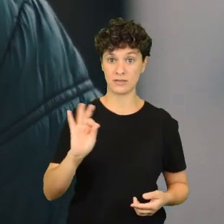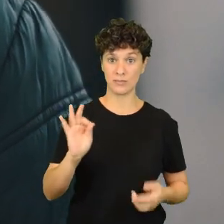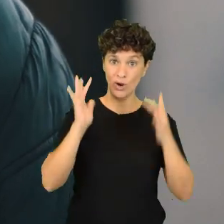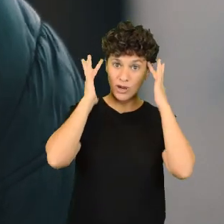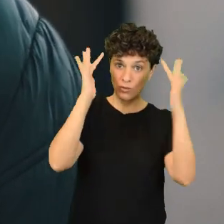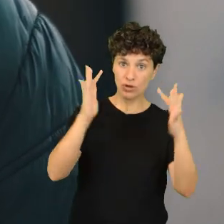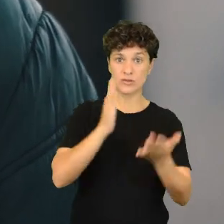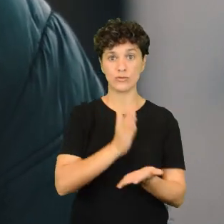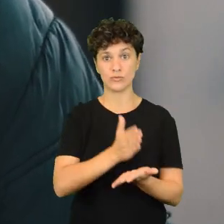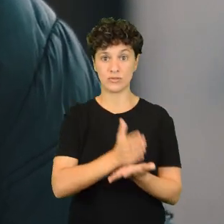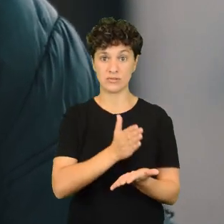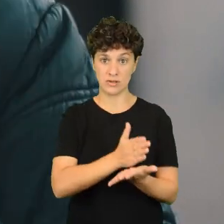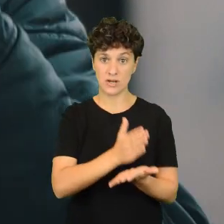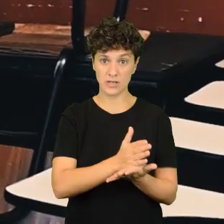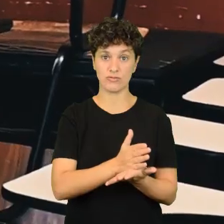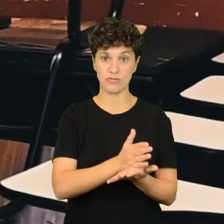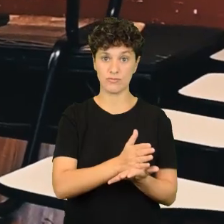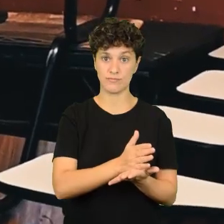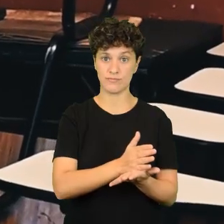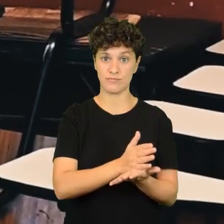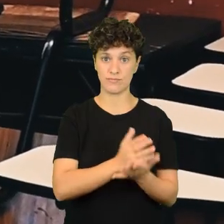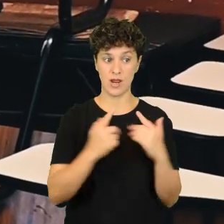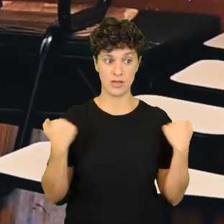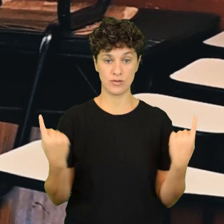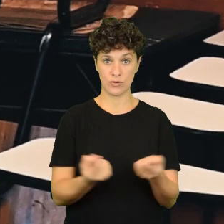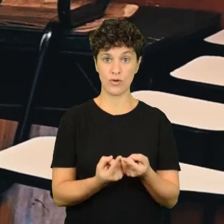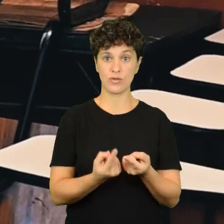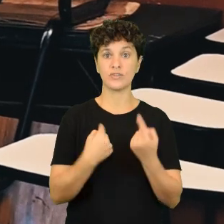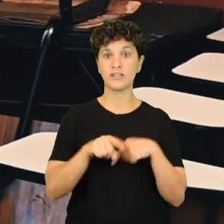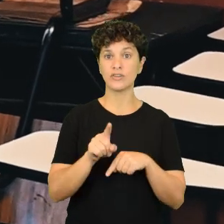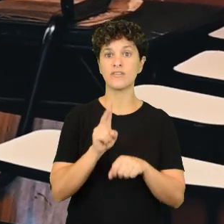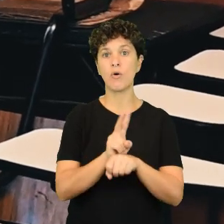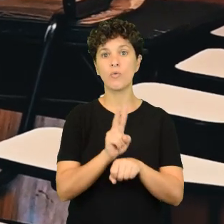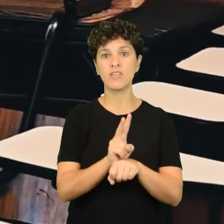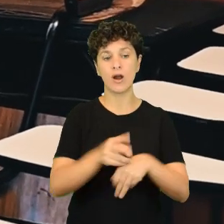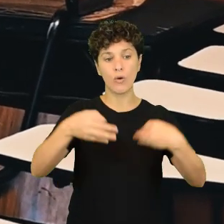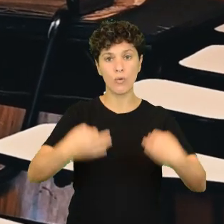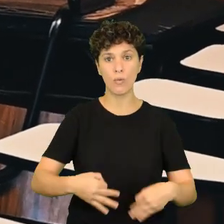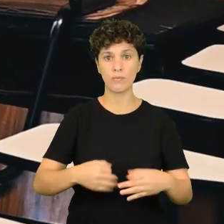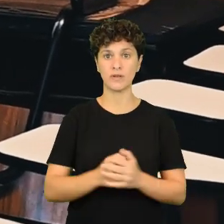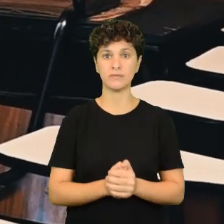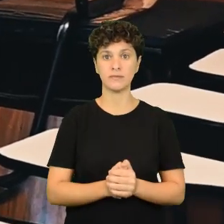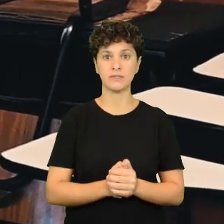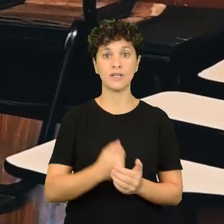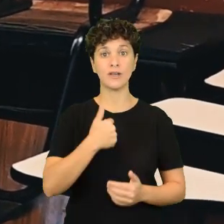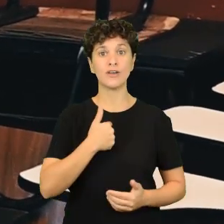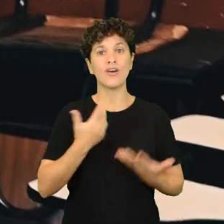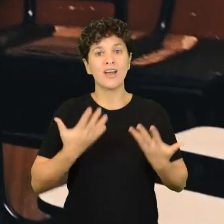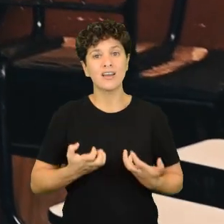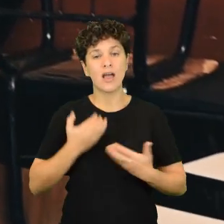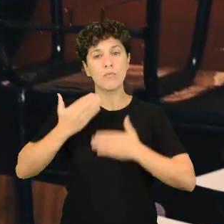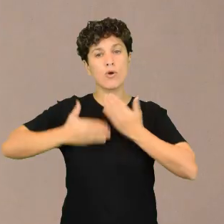educación es un derecho habilitante, tenemos que velar que realmente se cumpla. Ya estaba tiempo de intentar